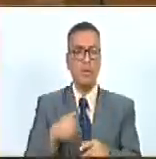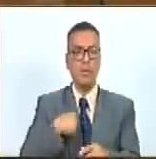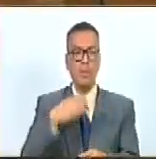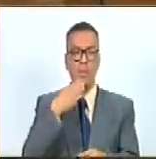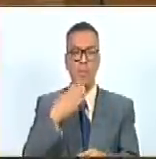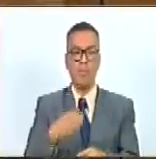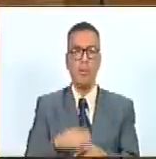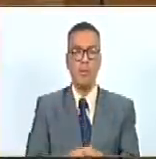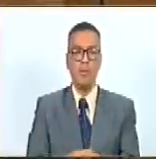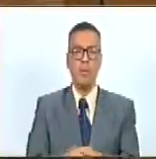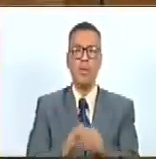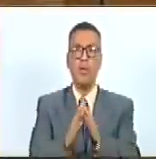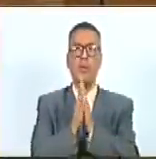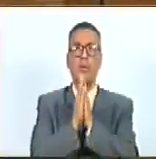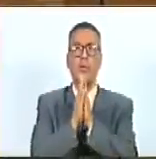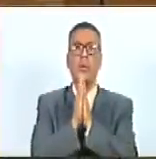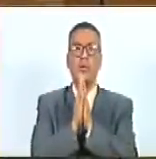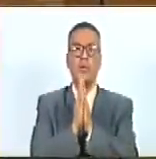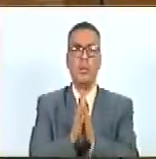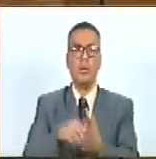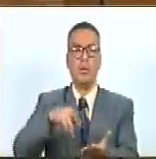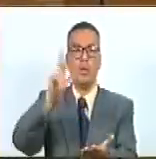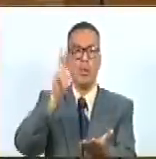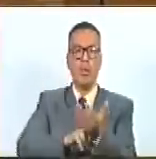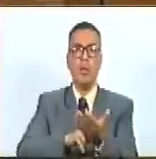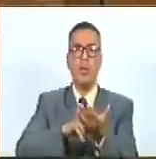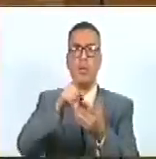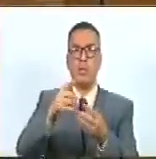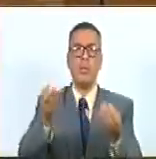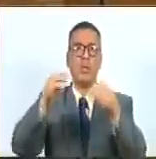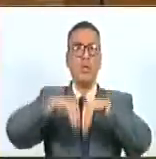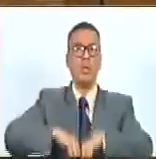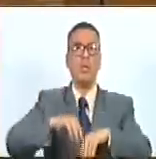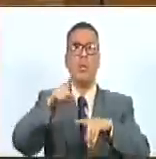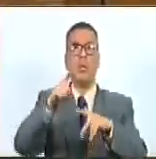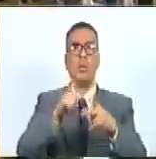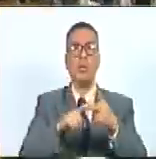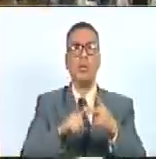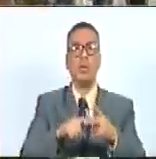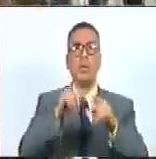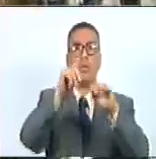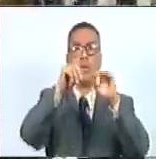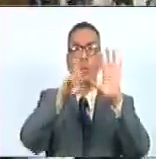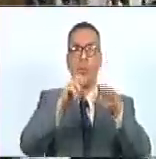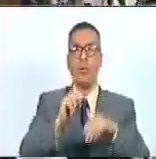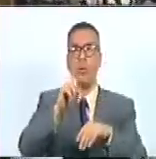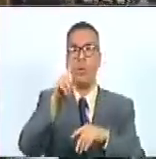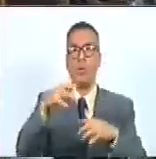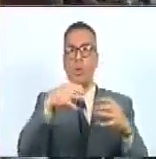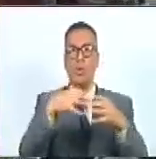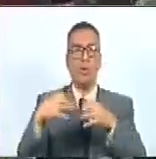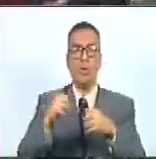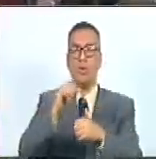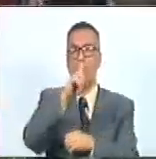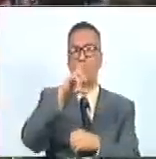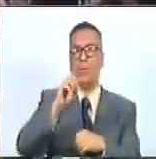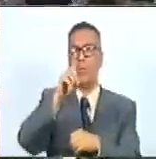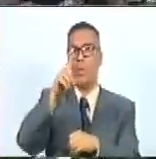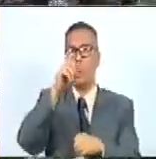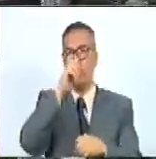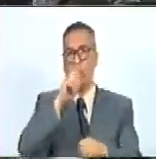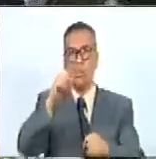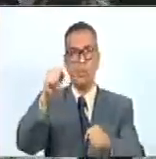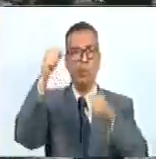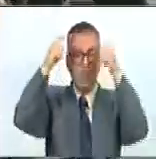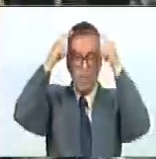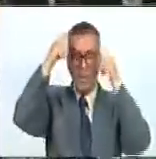favor que se ha aprobado este acuerdo en conmemoración de los 201 años de la batalla de Pichincha. ¡Chávez